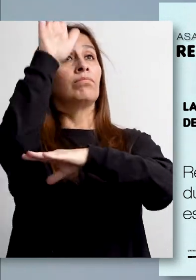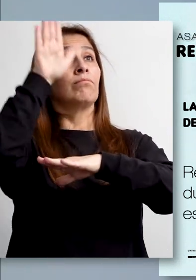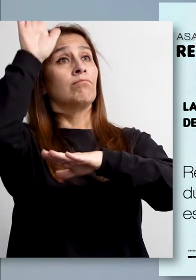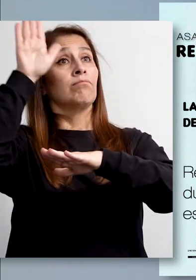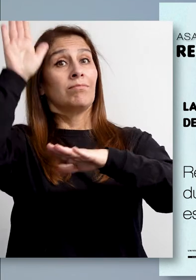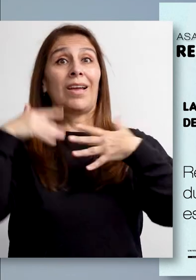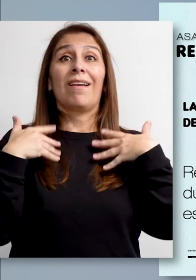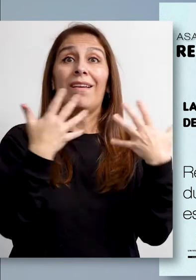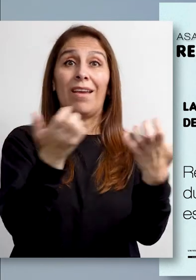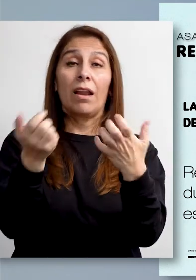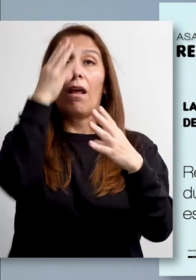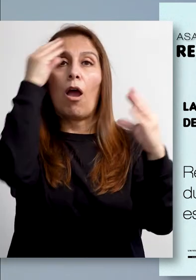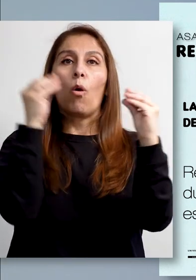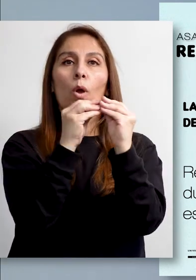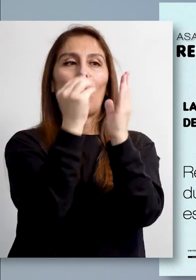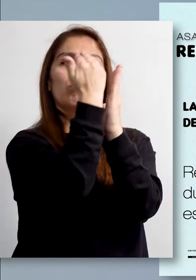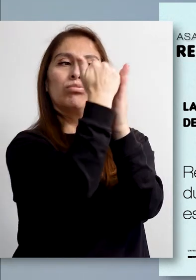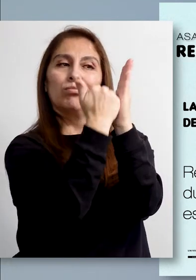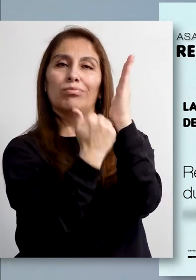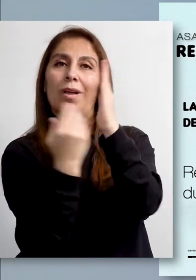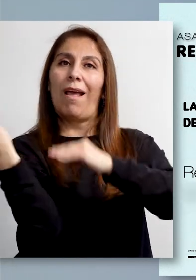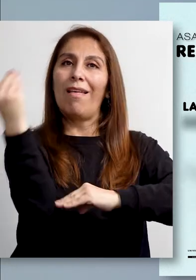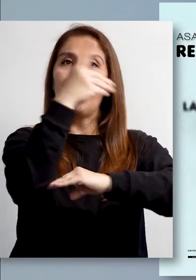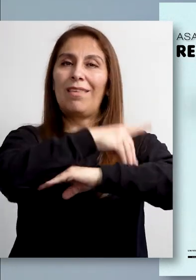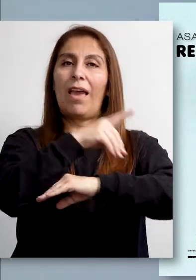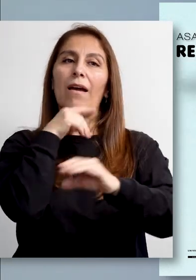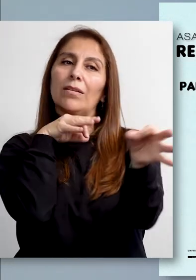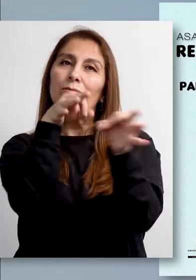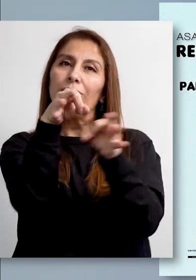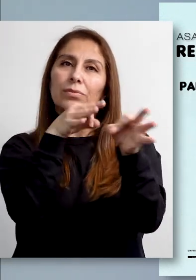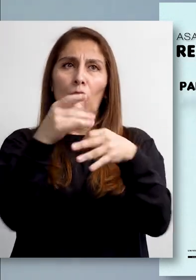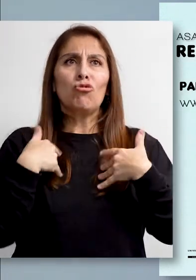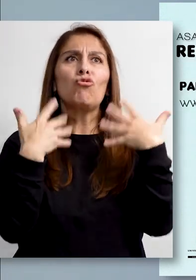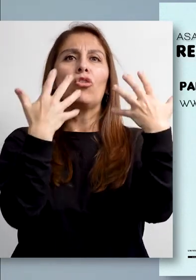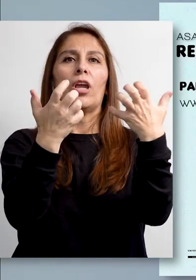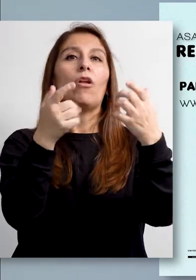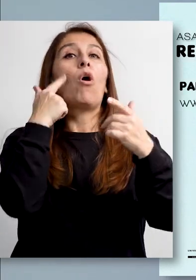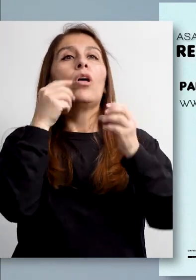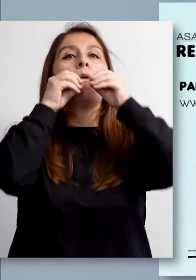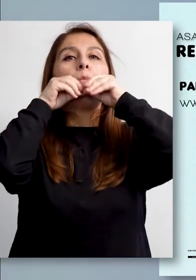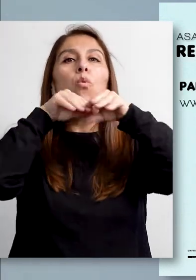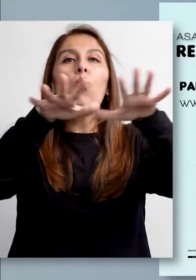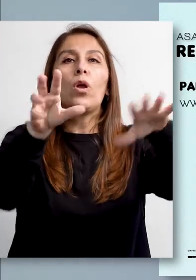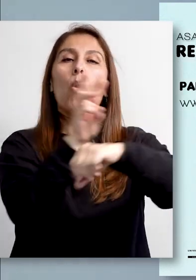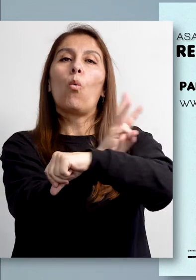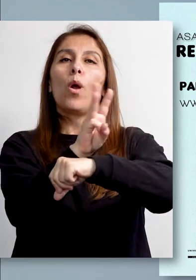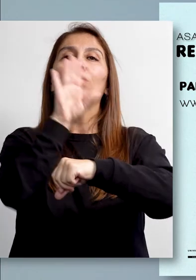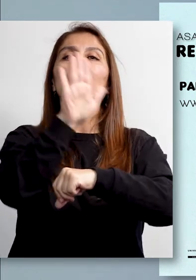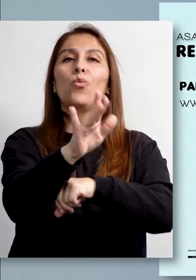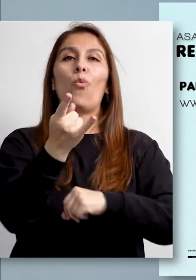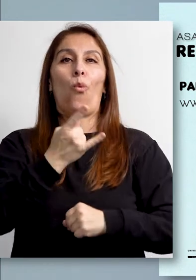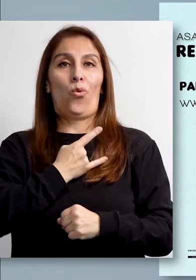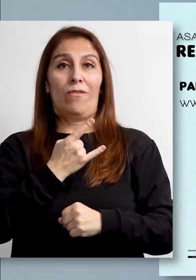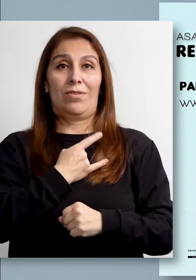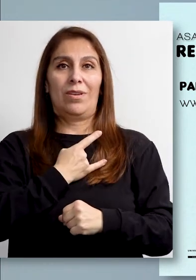horario establecido en el orden del día, el cual será publicado en la página web de la Universidad www